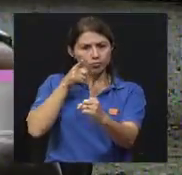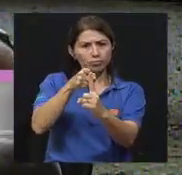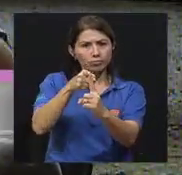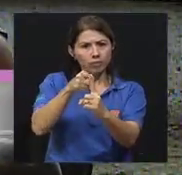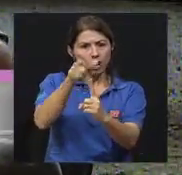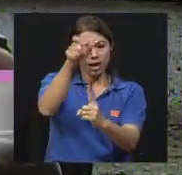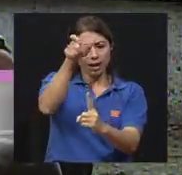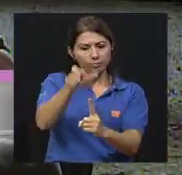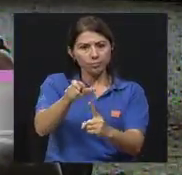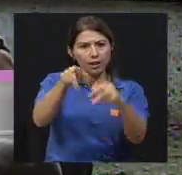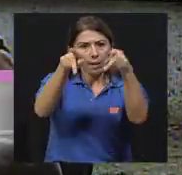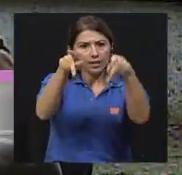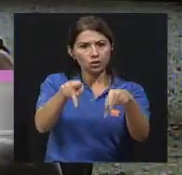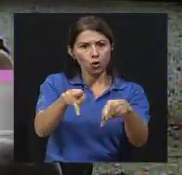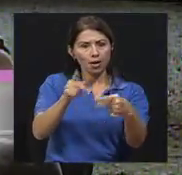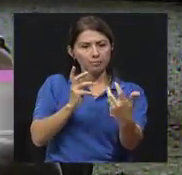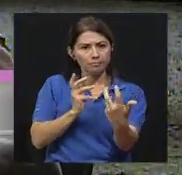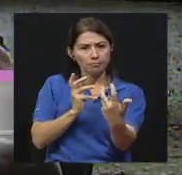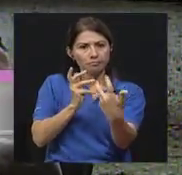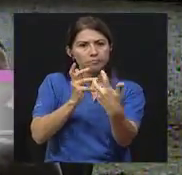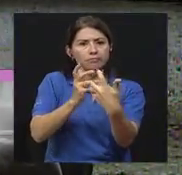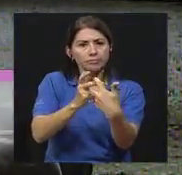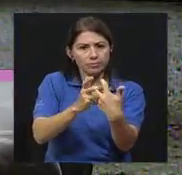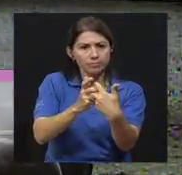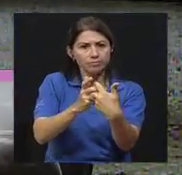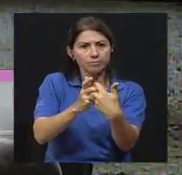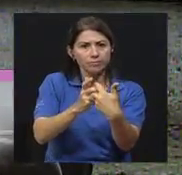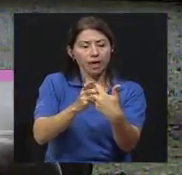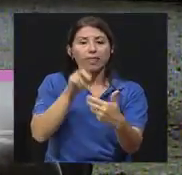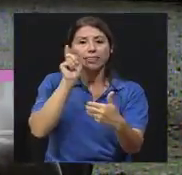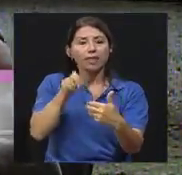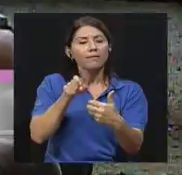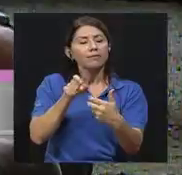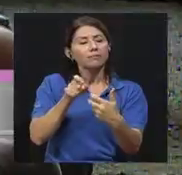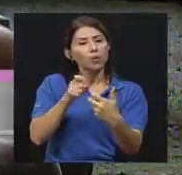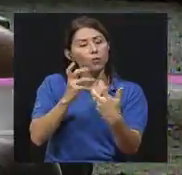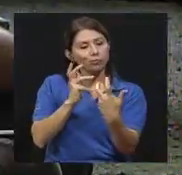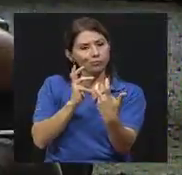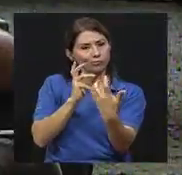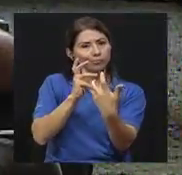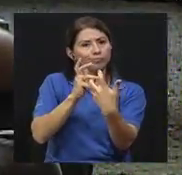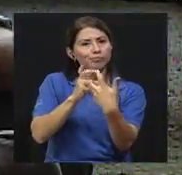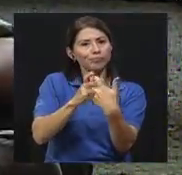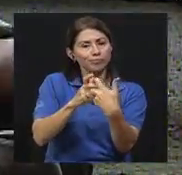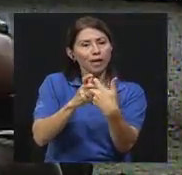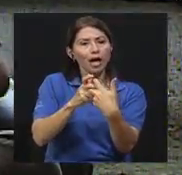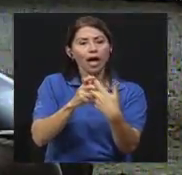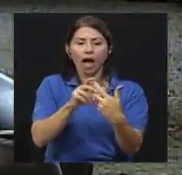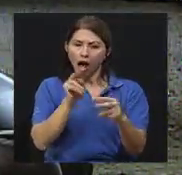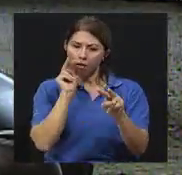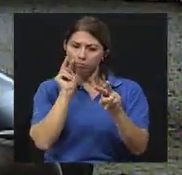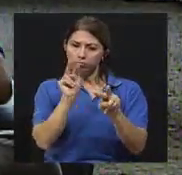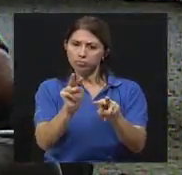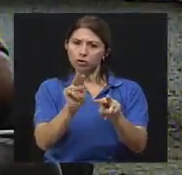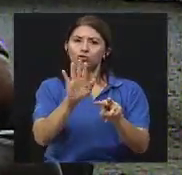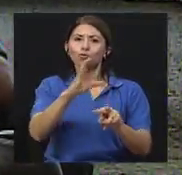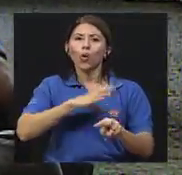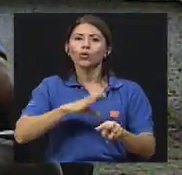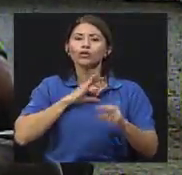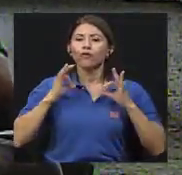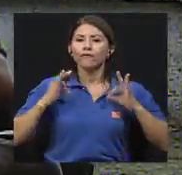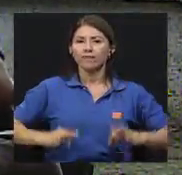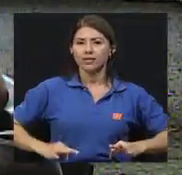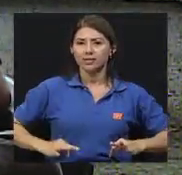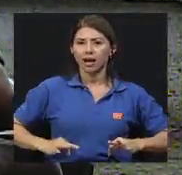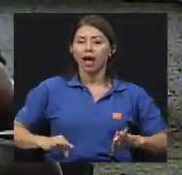también nos adecuamos a, primero a su condición física y también a su edad.